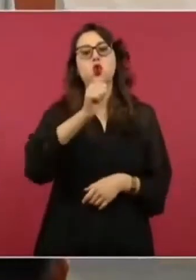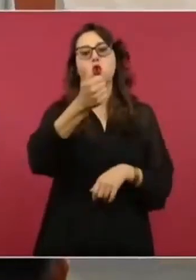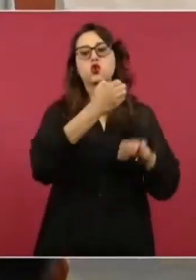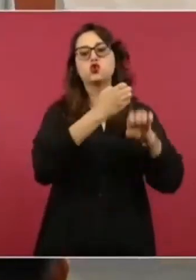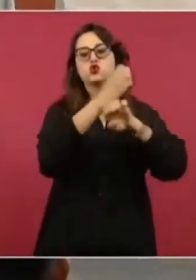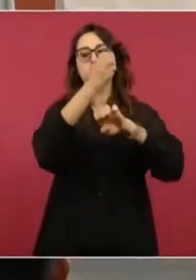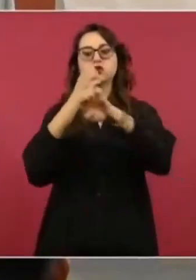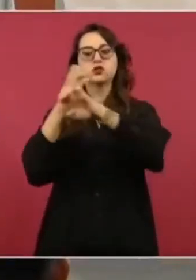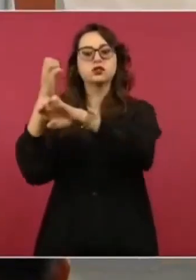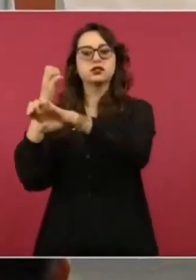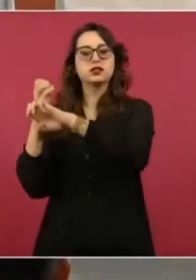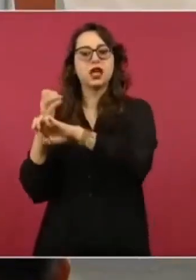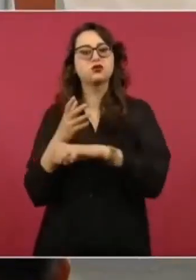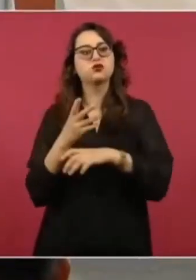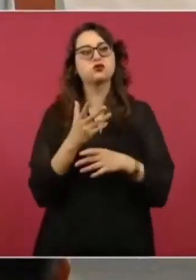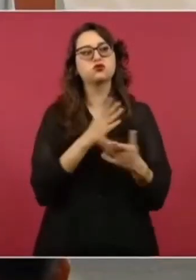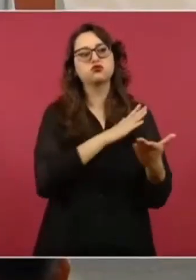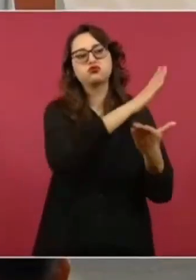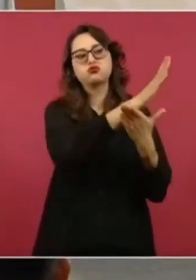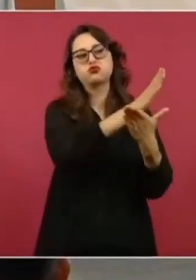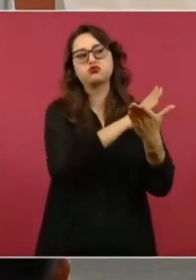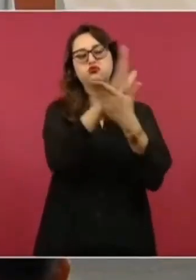claro que sabían, ¿no?, a qué iba yo.